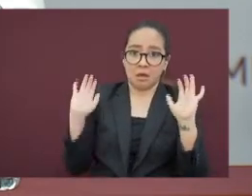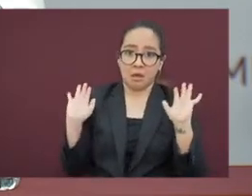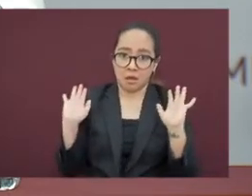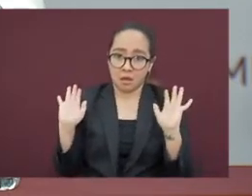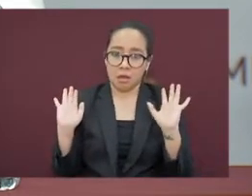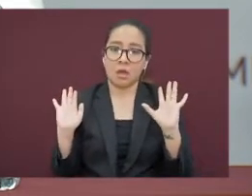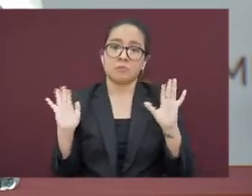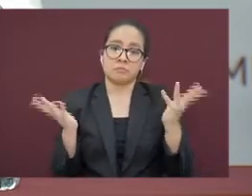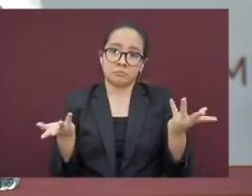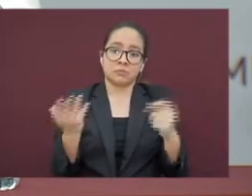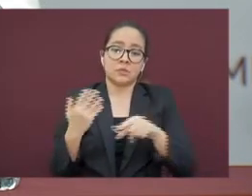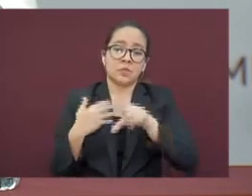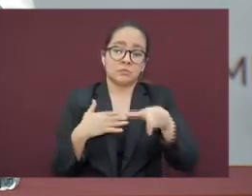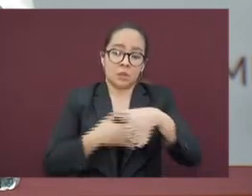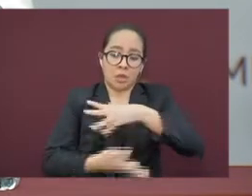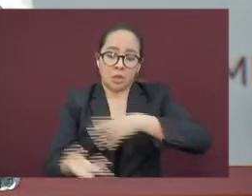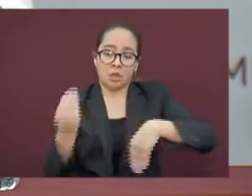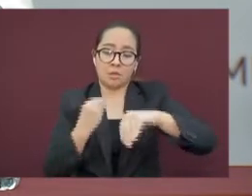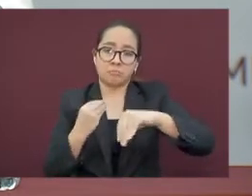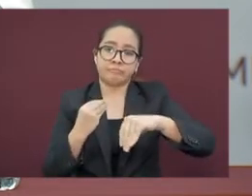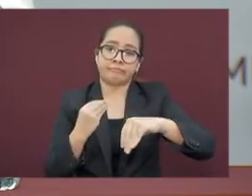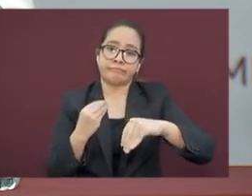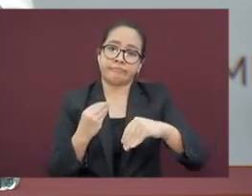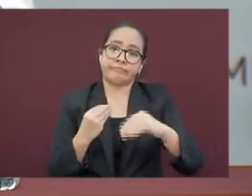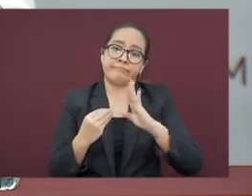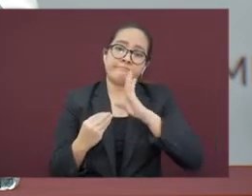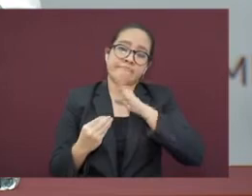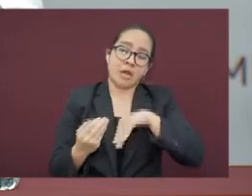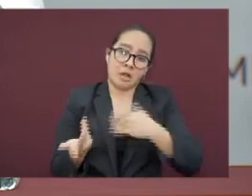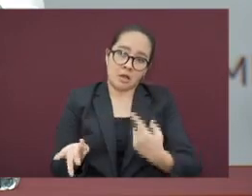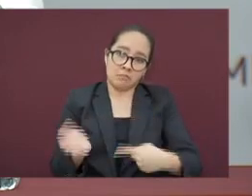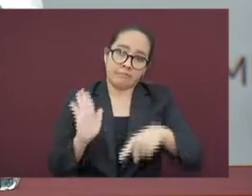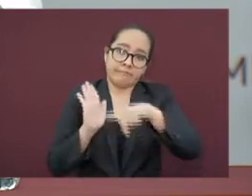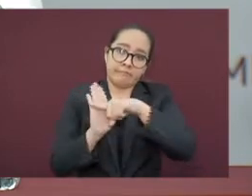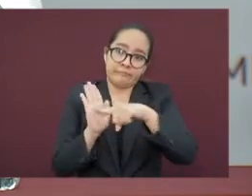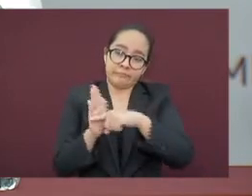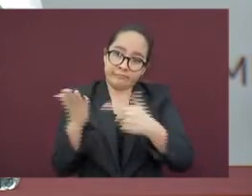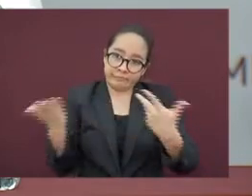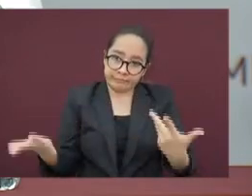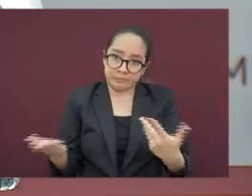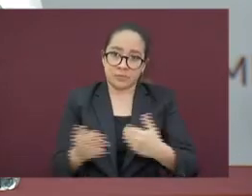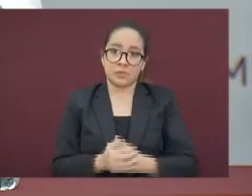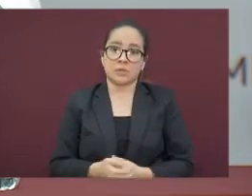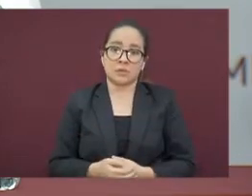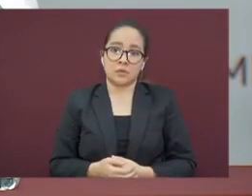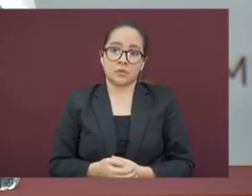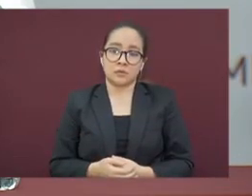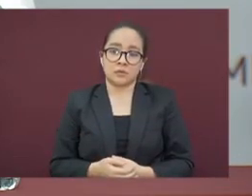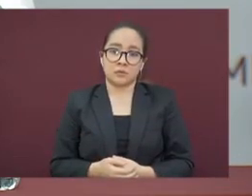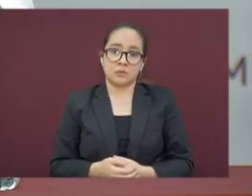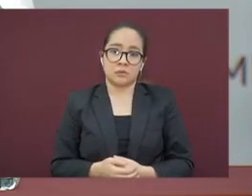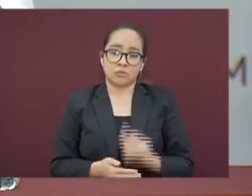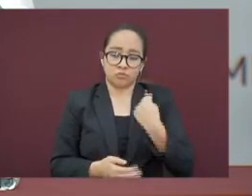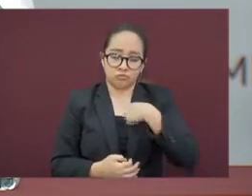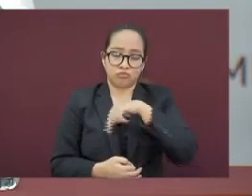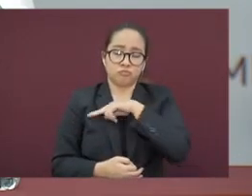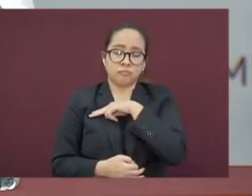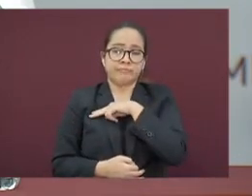el mismo resultado. Por nuestra parte, hay el ánimo